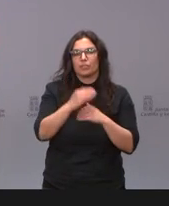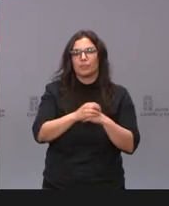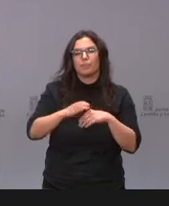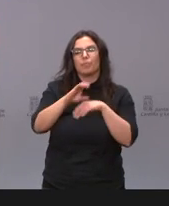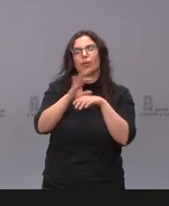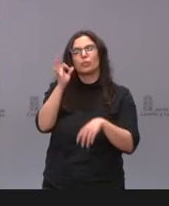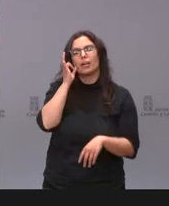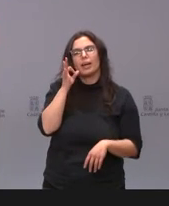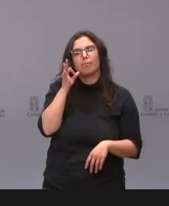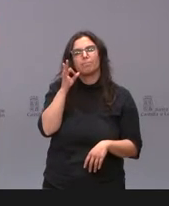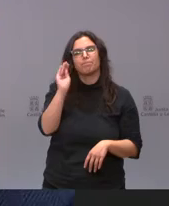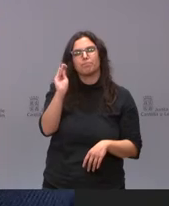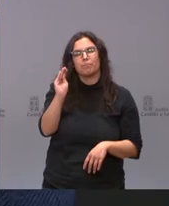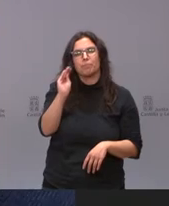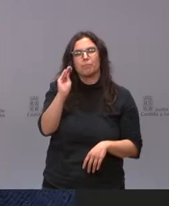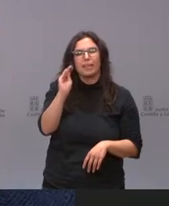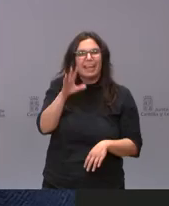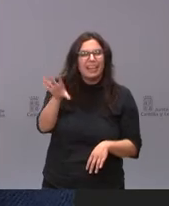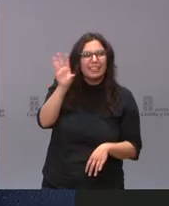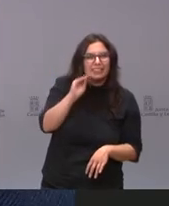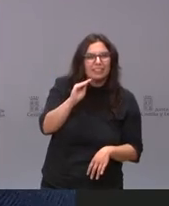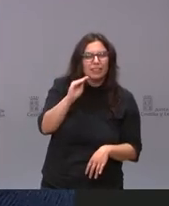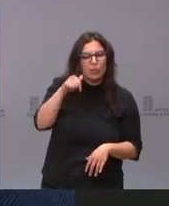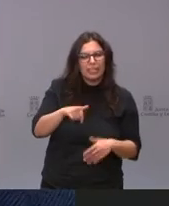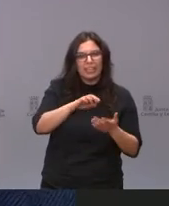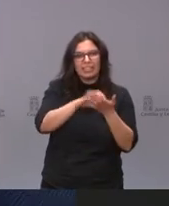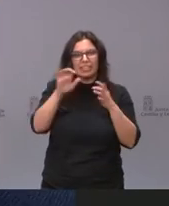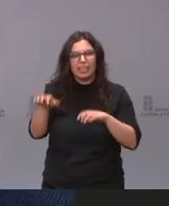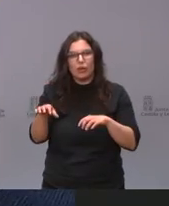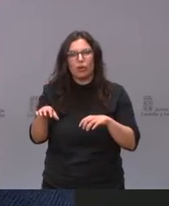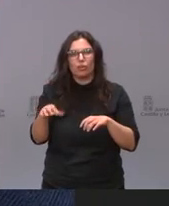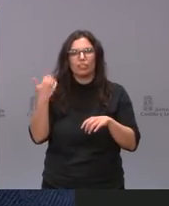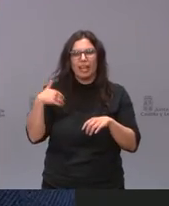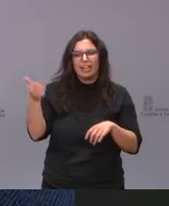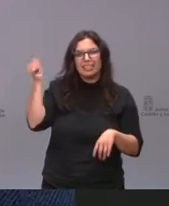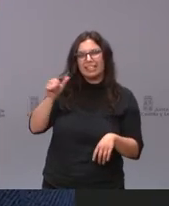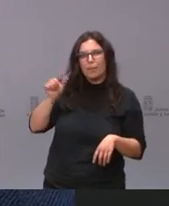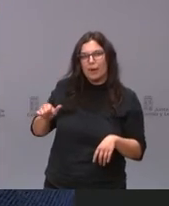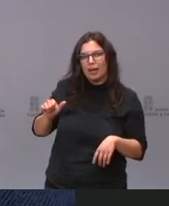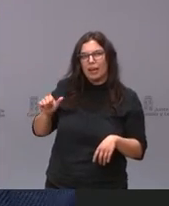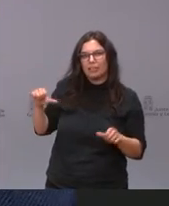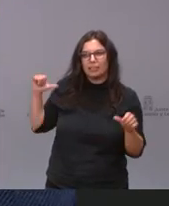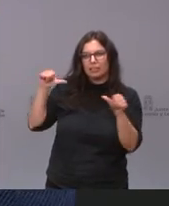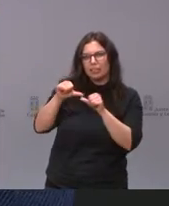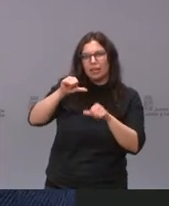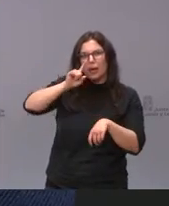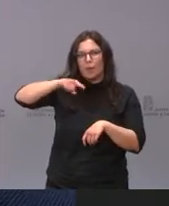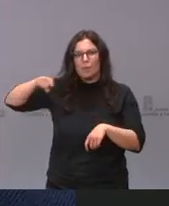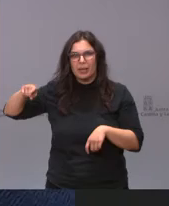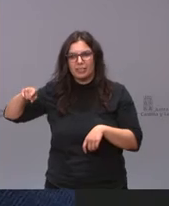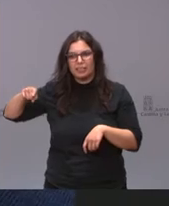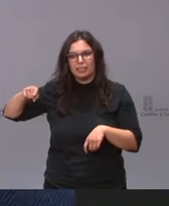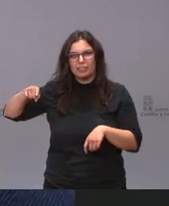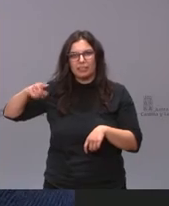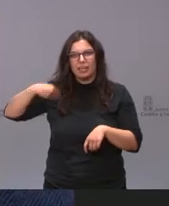me ha parecido entenderle que Castilla y León llevaba semanas y hasta meses pidiendo lo que ayer les